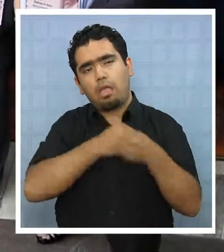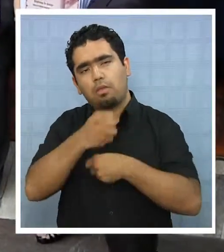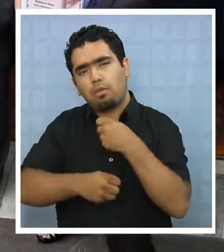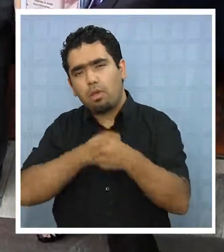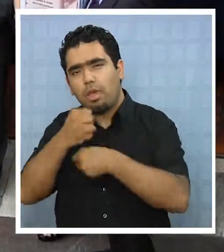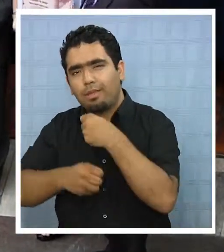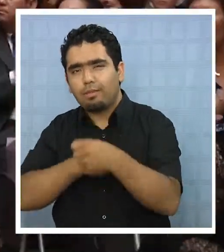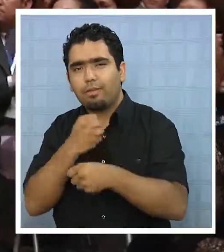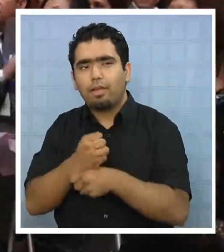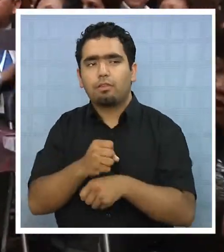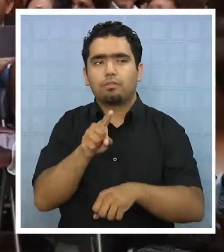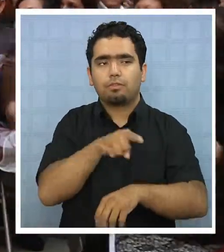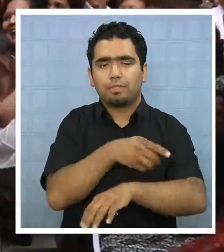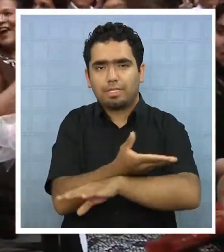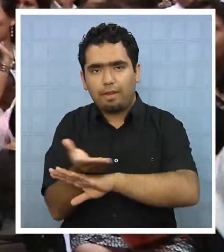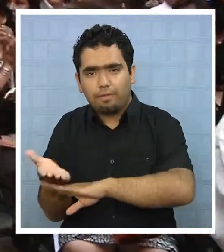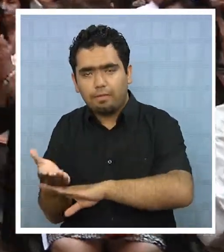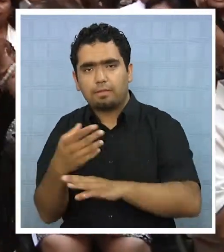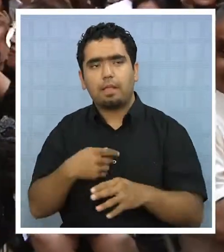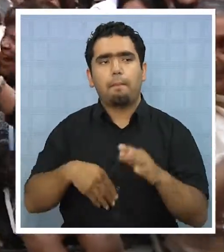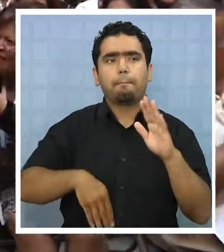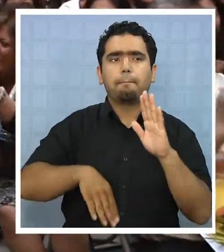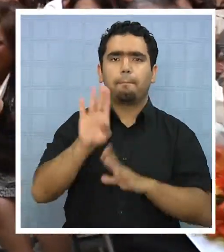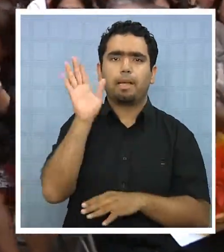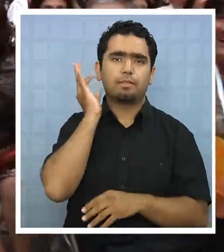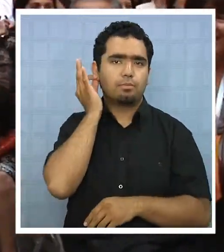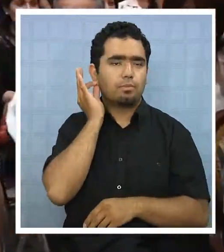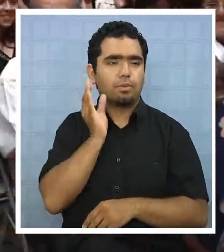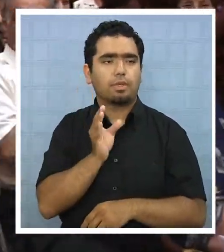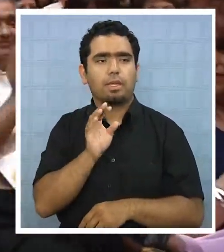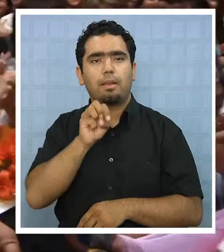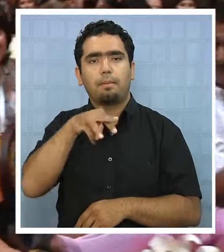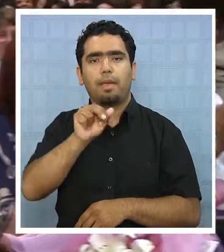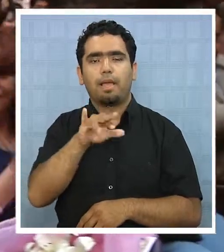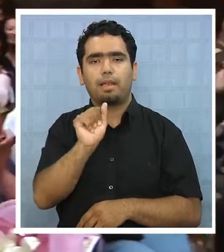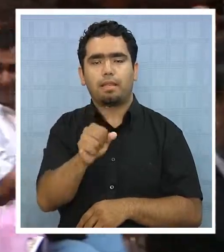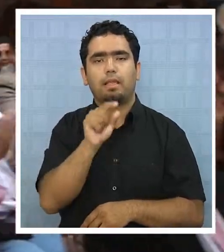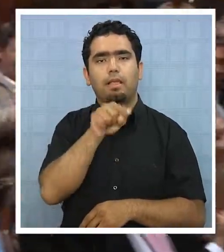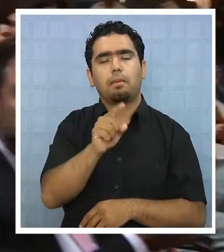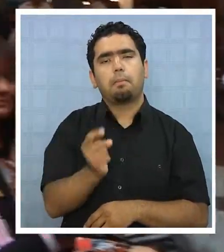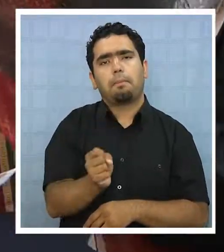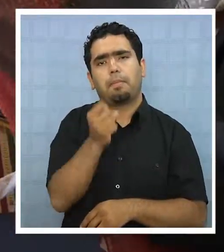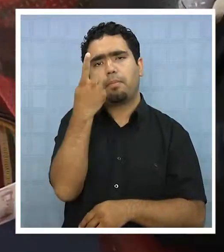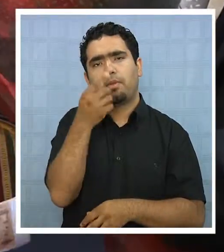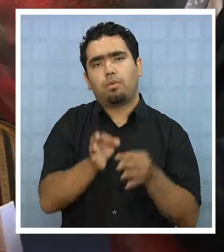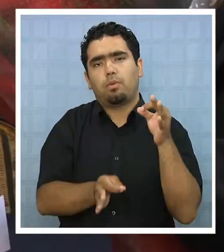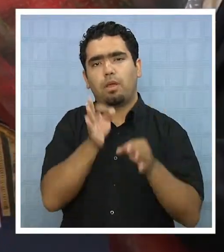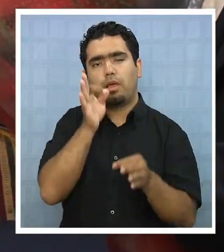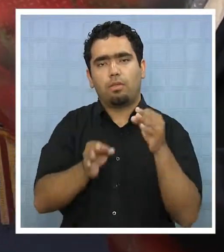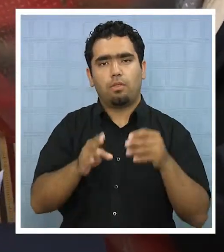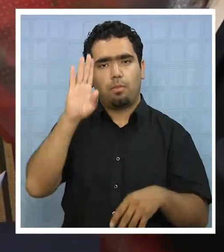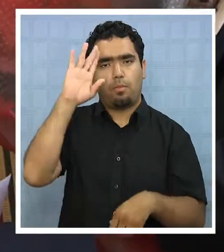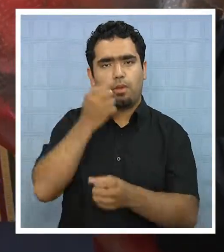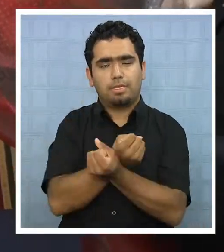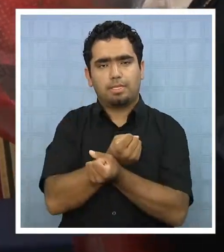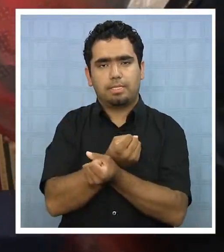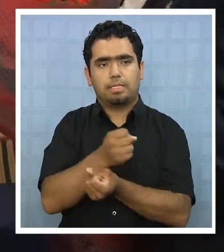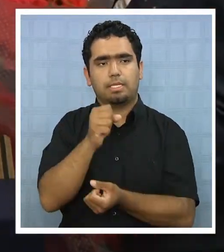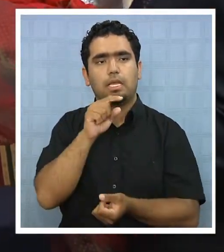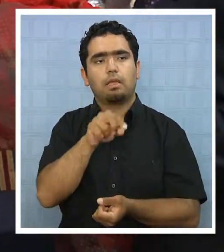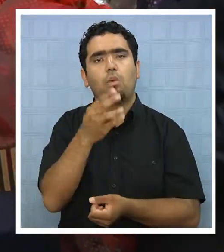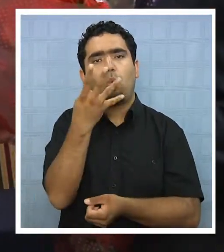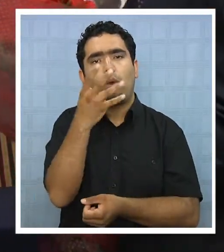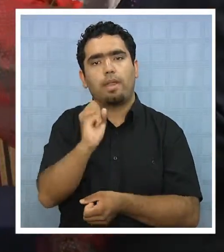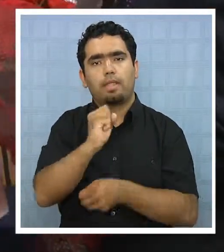Corporación Edilicia. La más destacada fue María Inés Videla, receptora del primer funcionario de policía local, quien cumplió 40 años